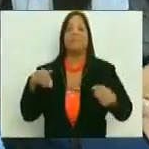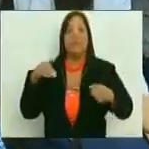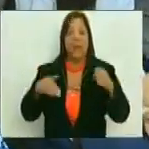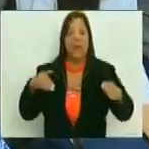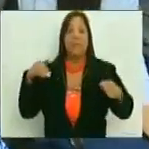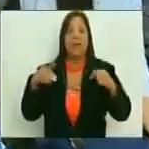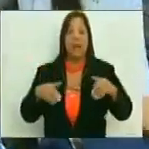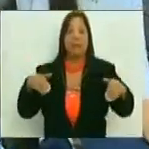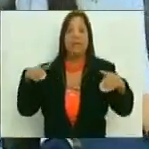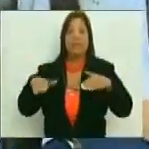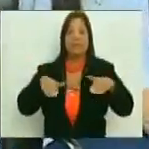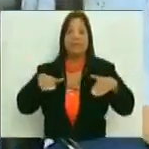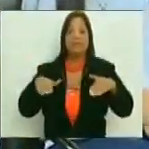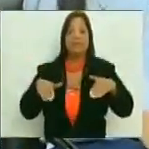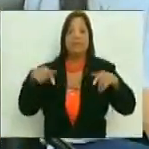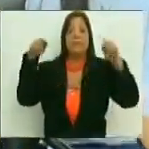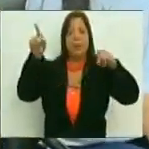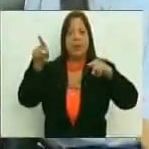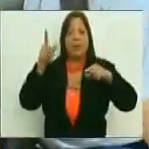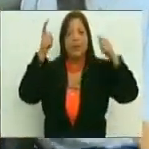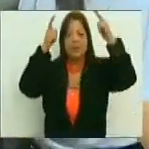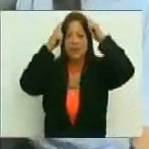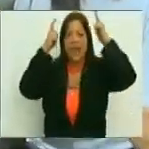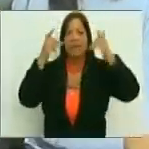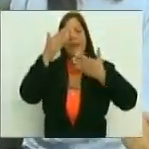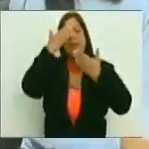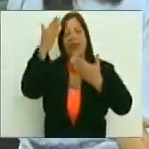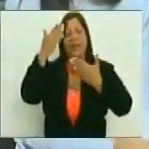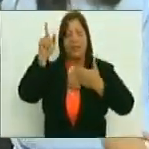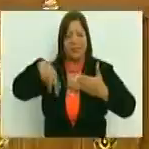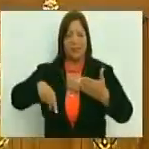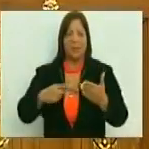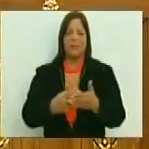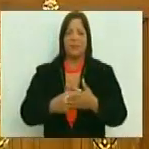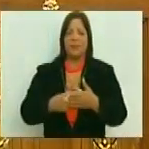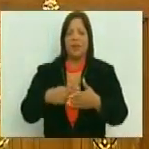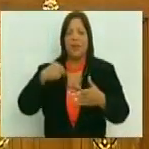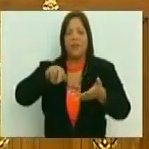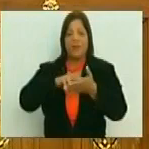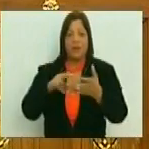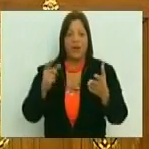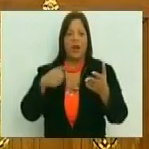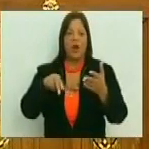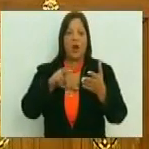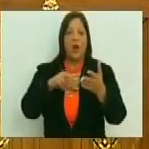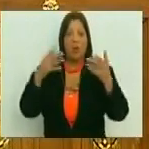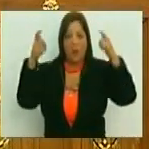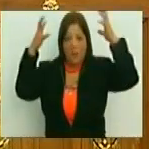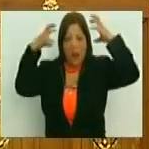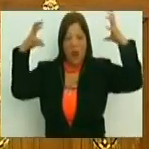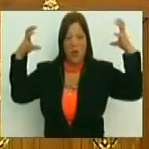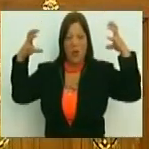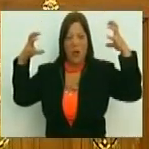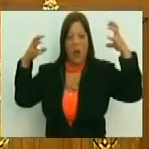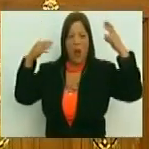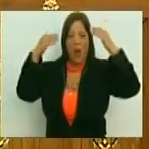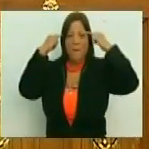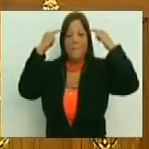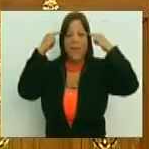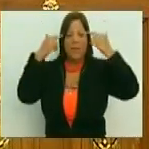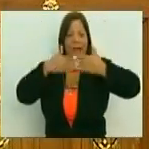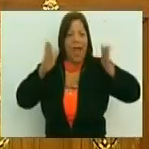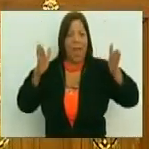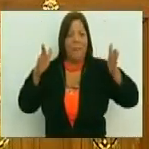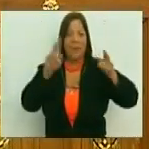Que fue él, y hay que agradecerle, porque fue el que volteó a ver a los peludos y que su mente amplia